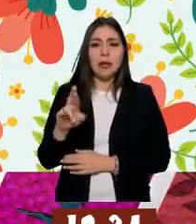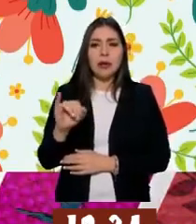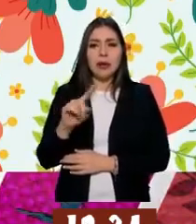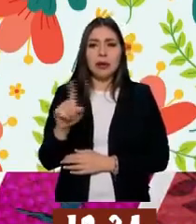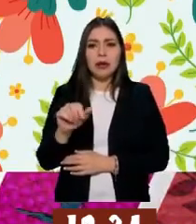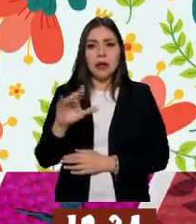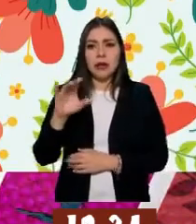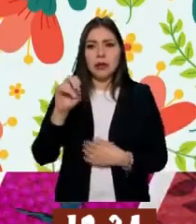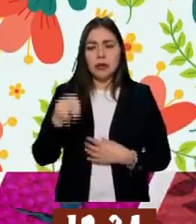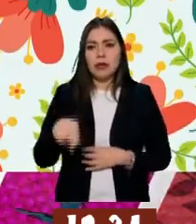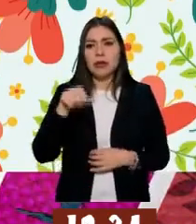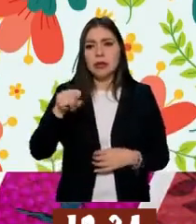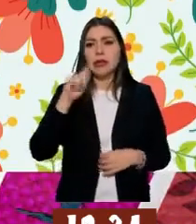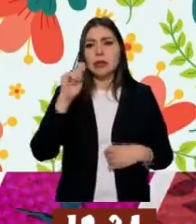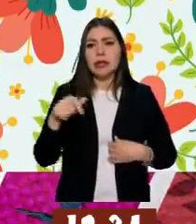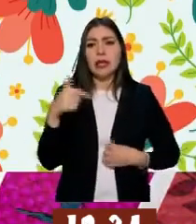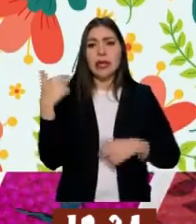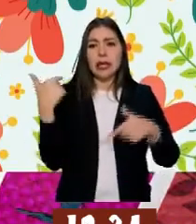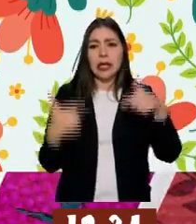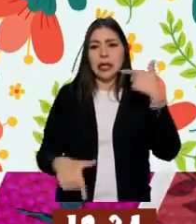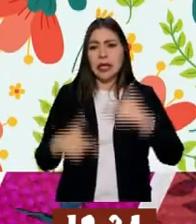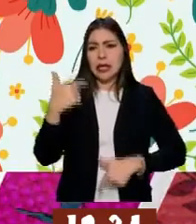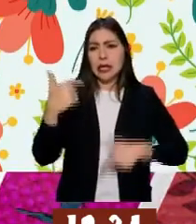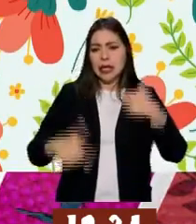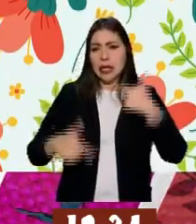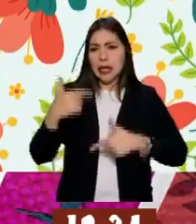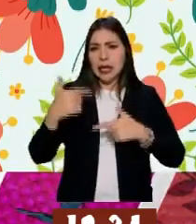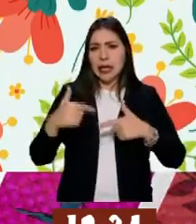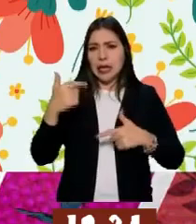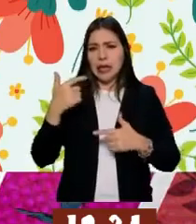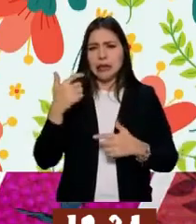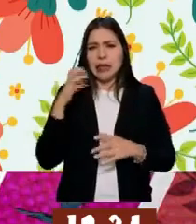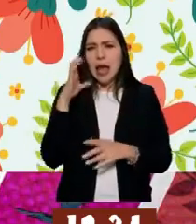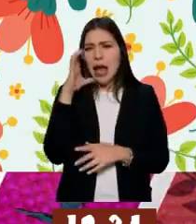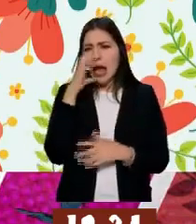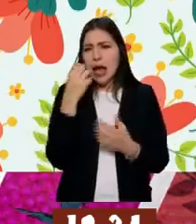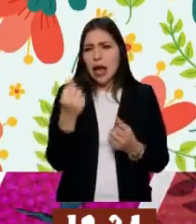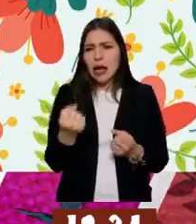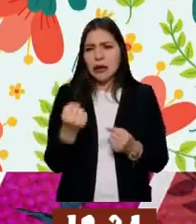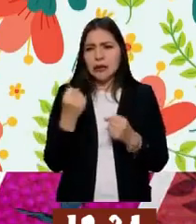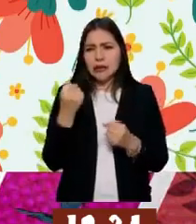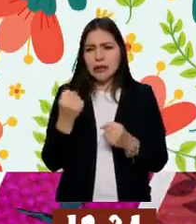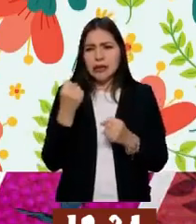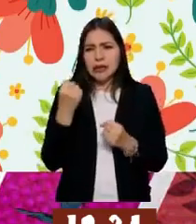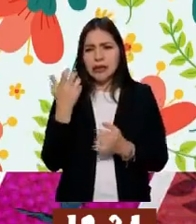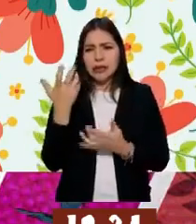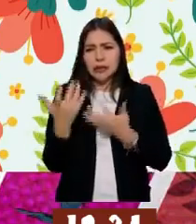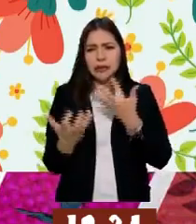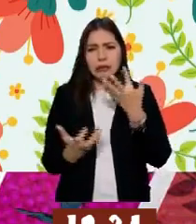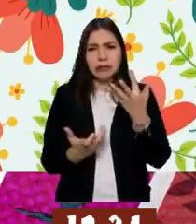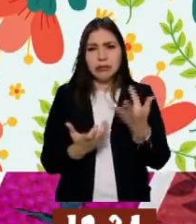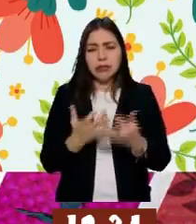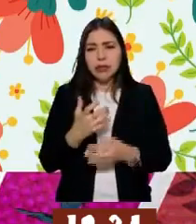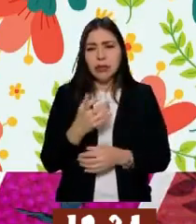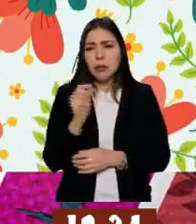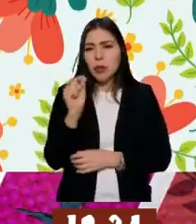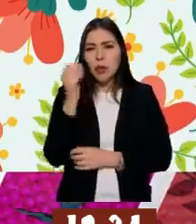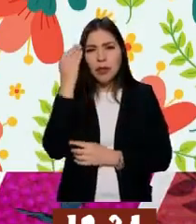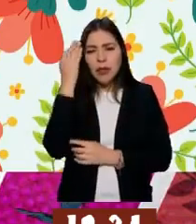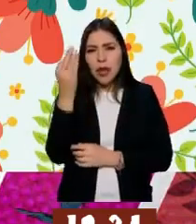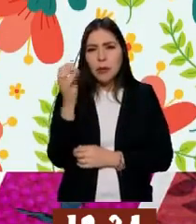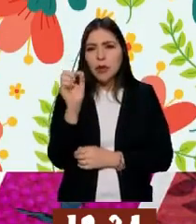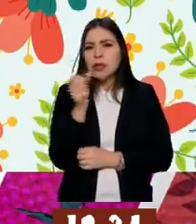sometes la leche a altas temperaturas, pero a altas, arriba de 100 grados centígrados, pero durante unos cuantos segundos.